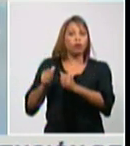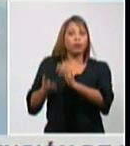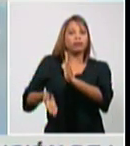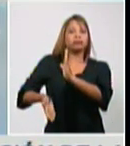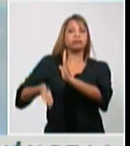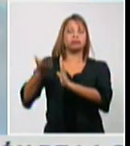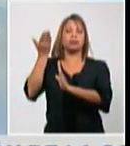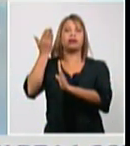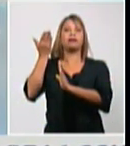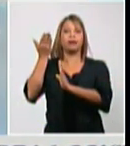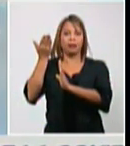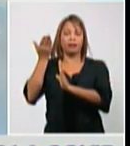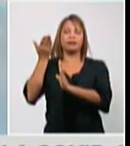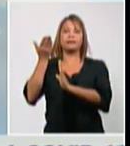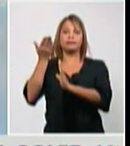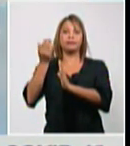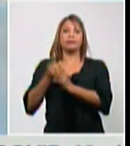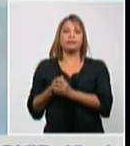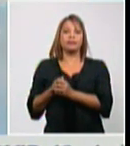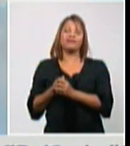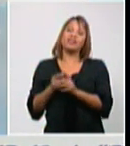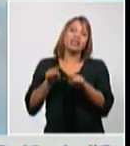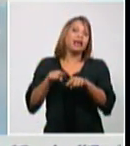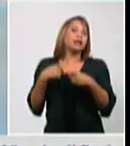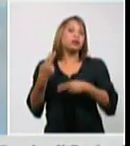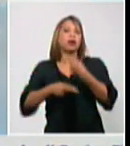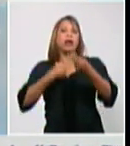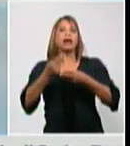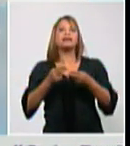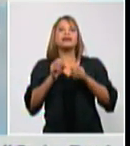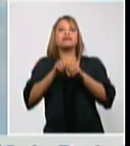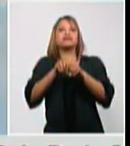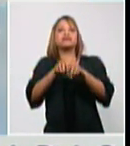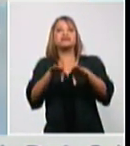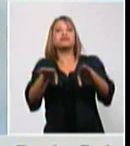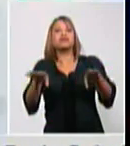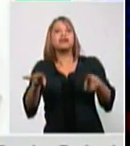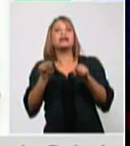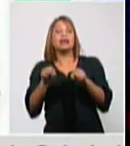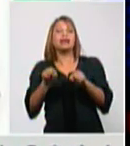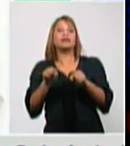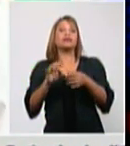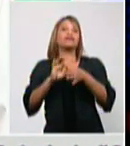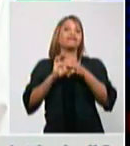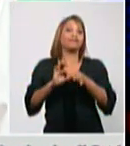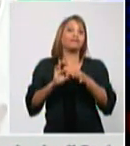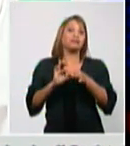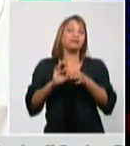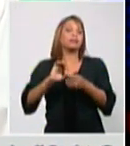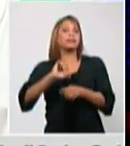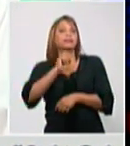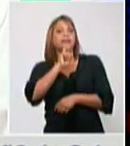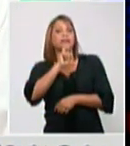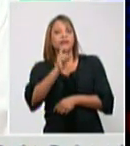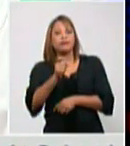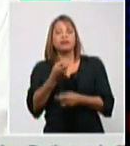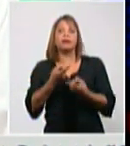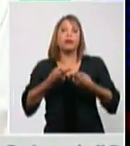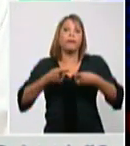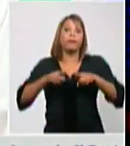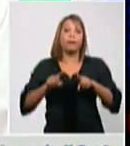muy elevada, que es lo que hace que la situación epidemiológica sea todavía más tensa, porque realmente